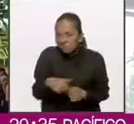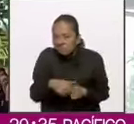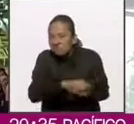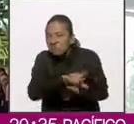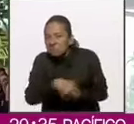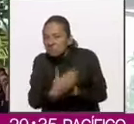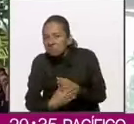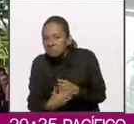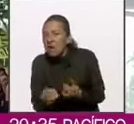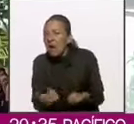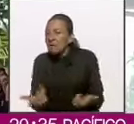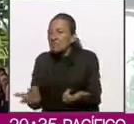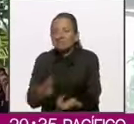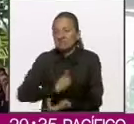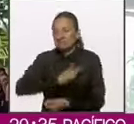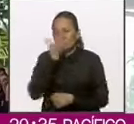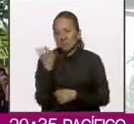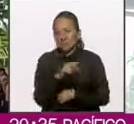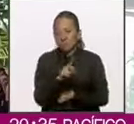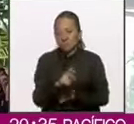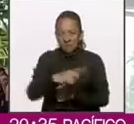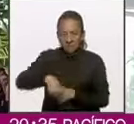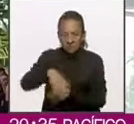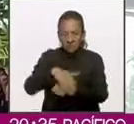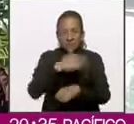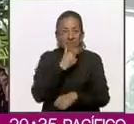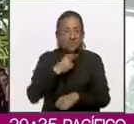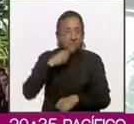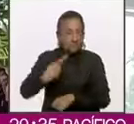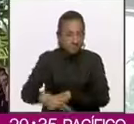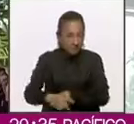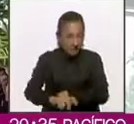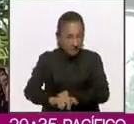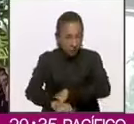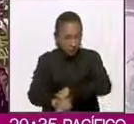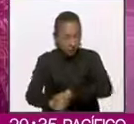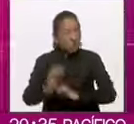ONCE, cuídense mucho y pásenla muy bien. bien.